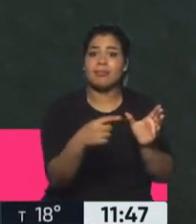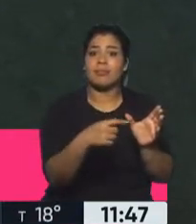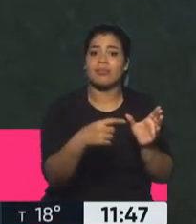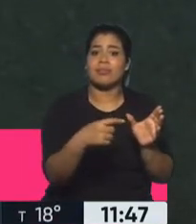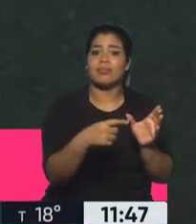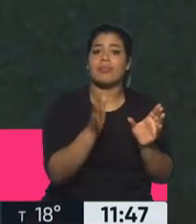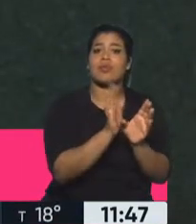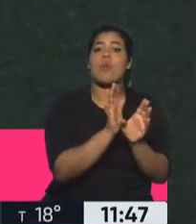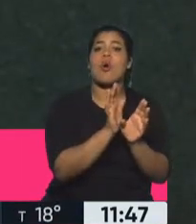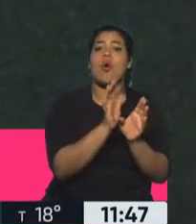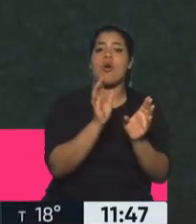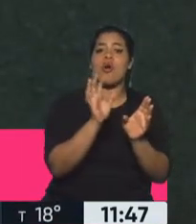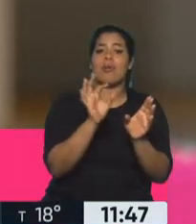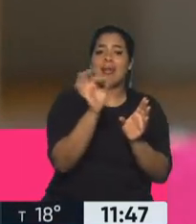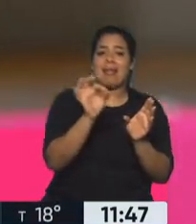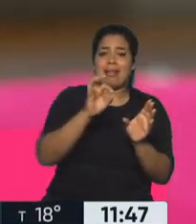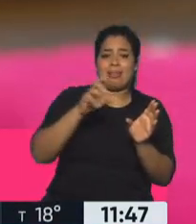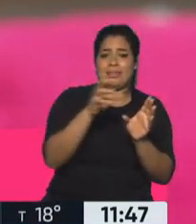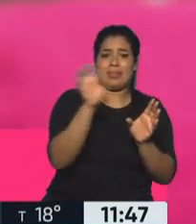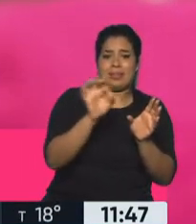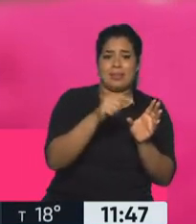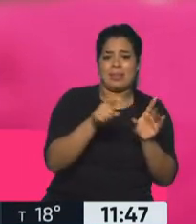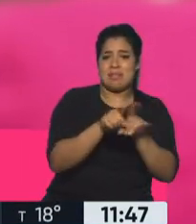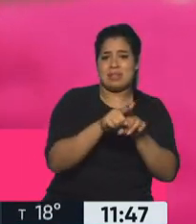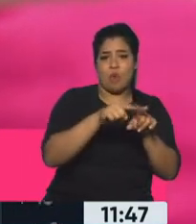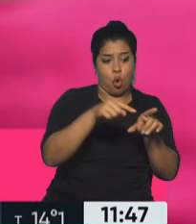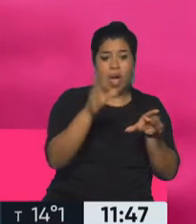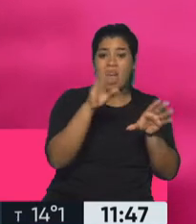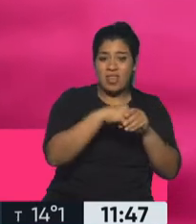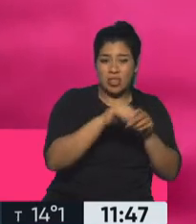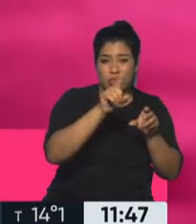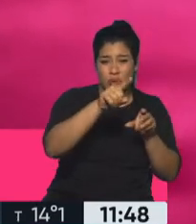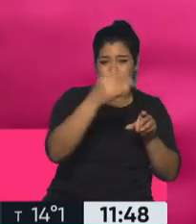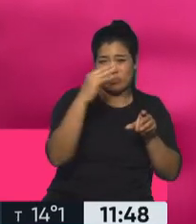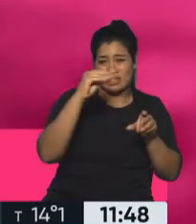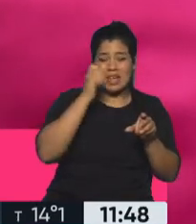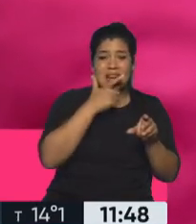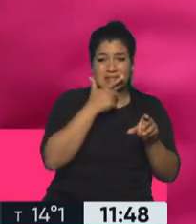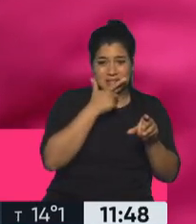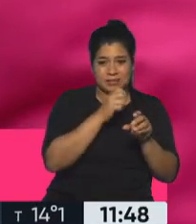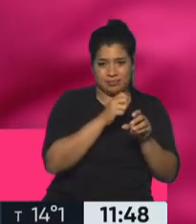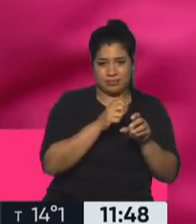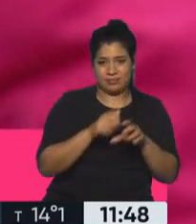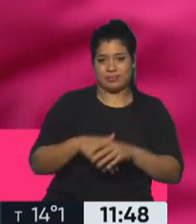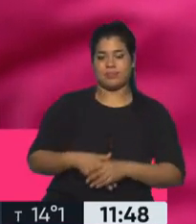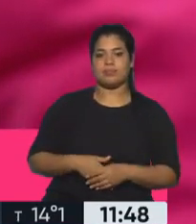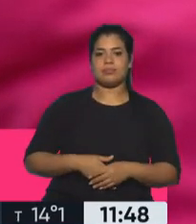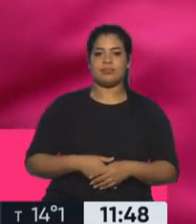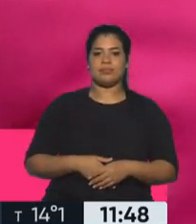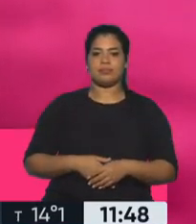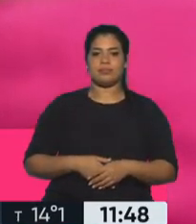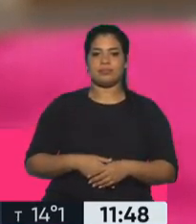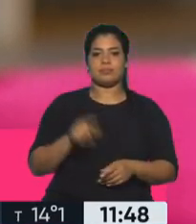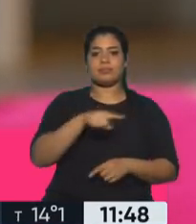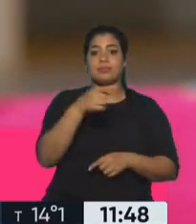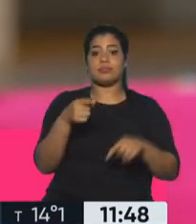vinchuca, que es el bichito que genera, ¿no? El mal de Chagas, que transmite. El tripanosoma cruzi. Y este es